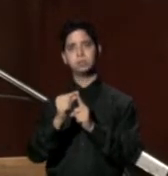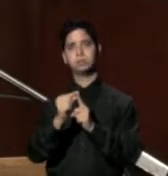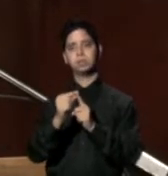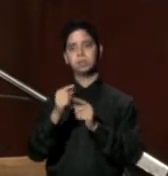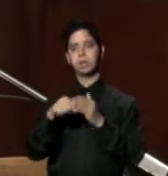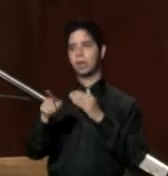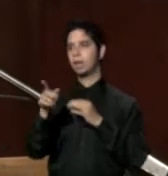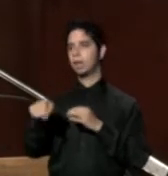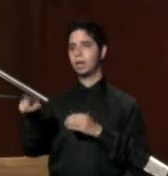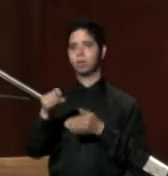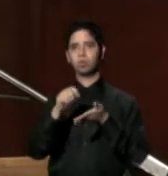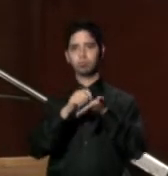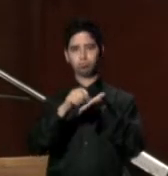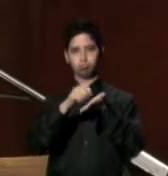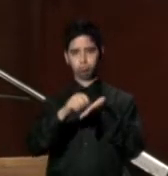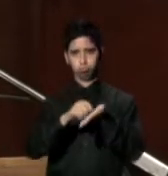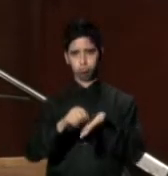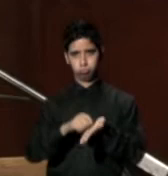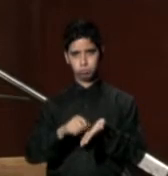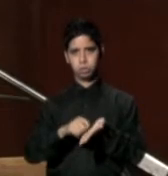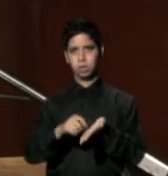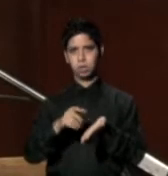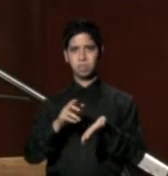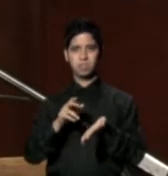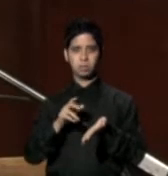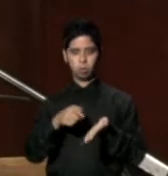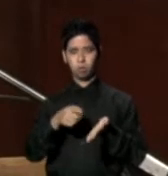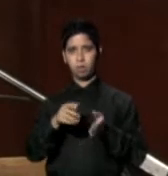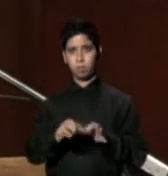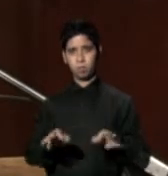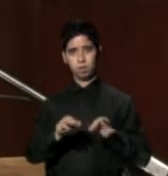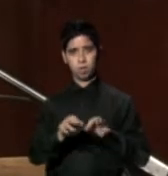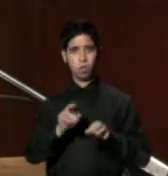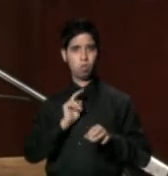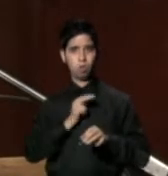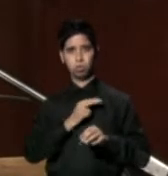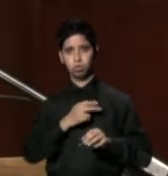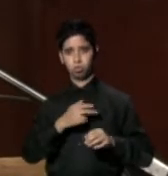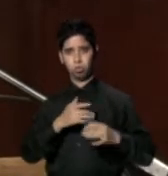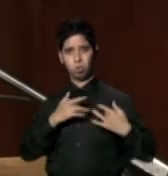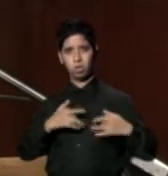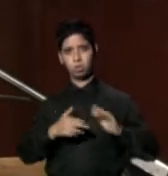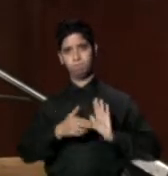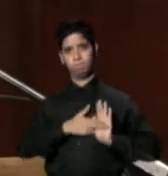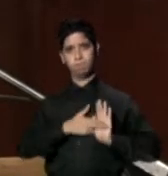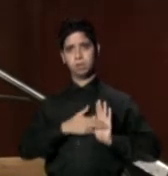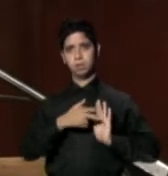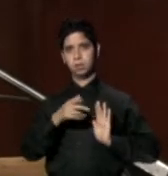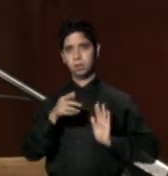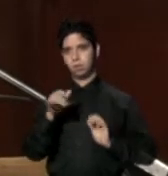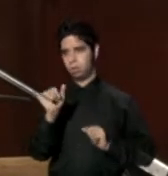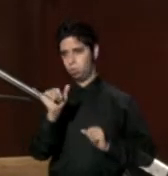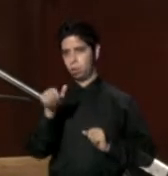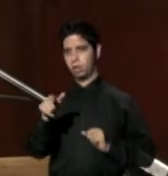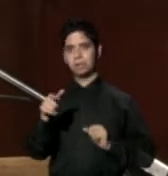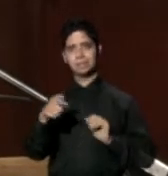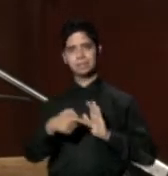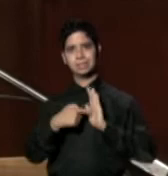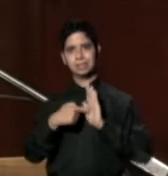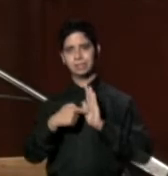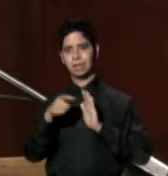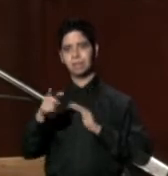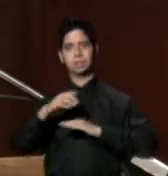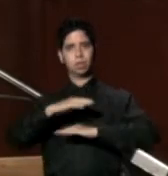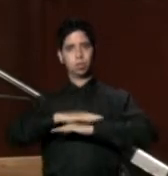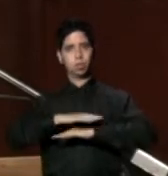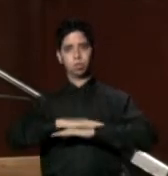plasman en nuestros corazones, en nuestra vida y en nuestros caminos Esa conducta y